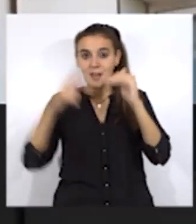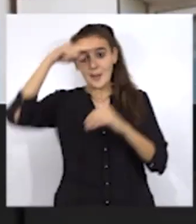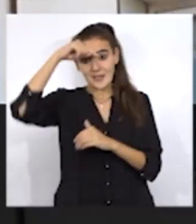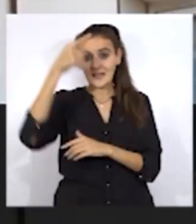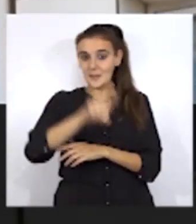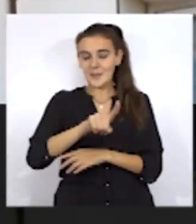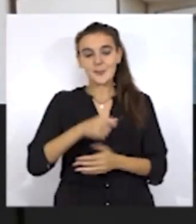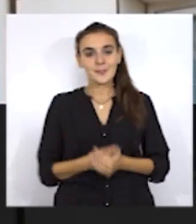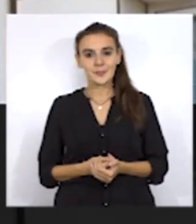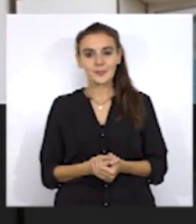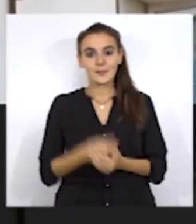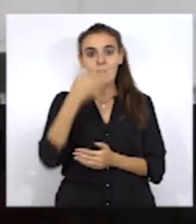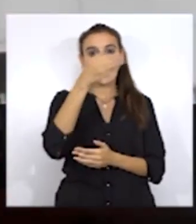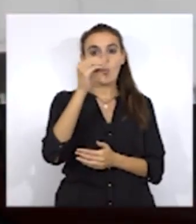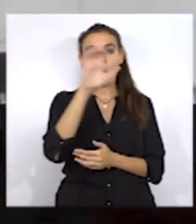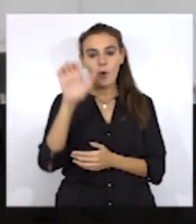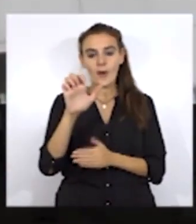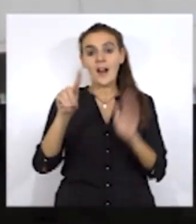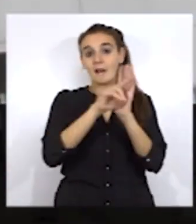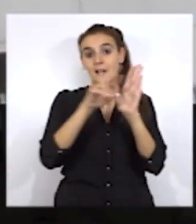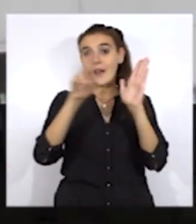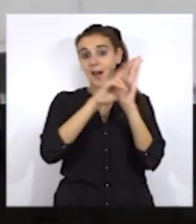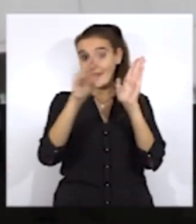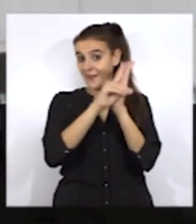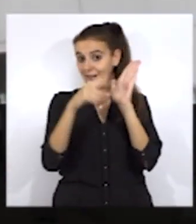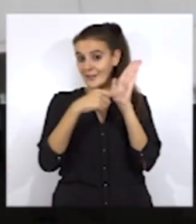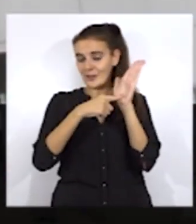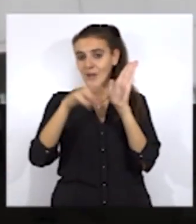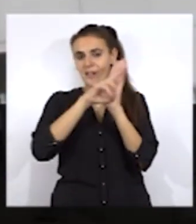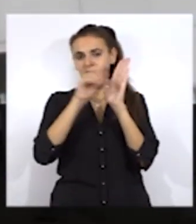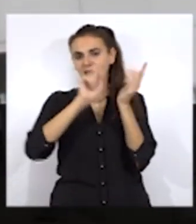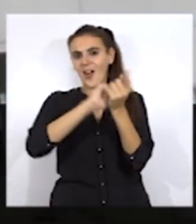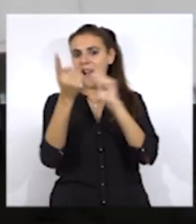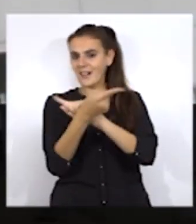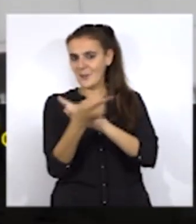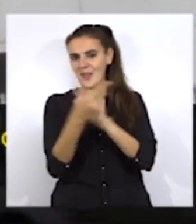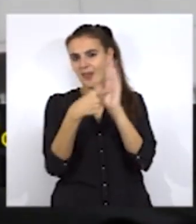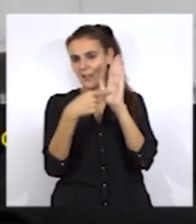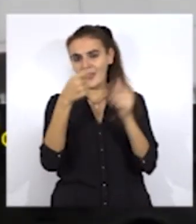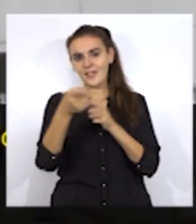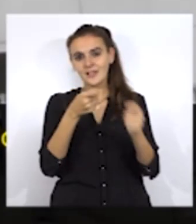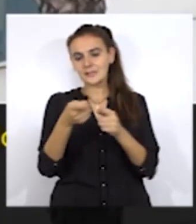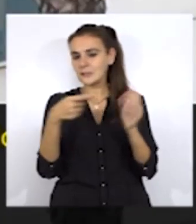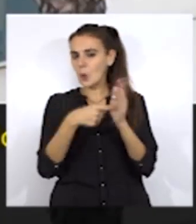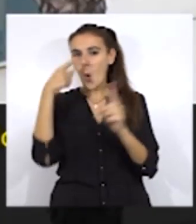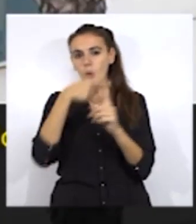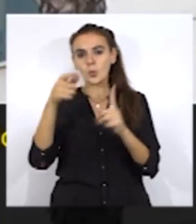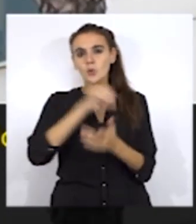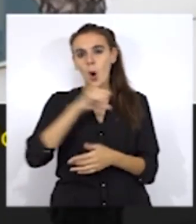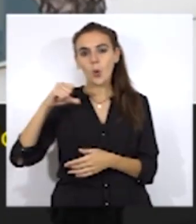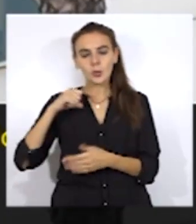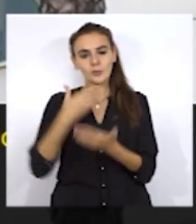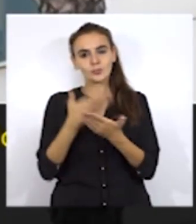publicado el Real Decreto por el que se modifica un Real Decreto anterior y por el que se regula la indicación, uso y autorización de dispensación de medicamentos y